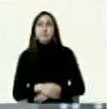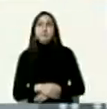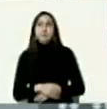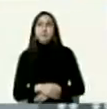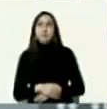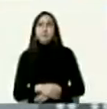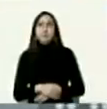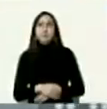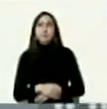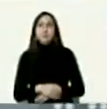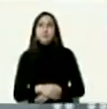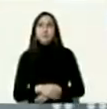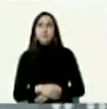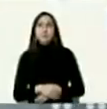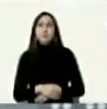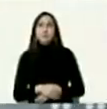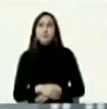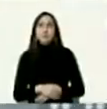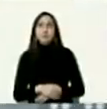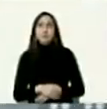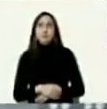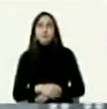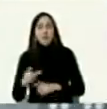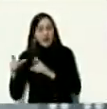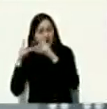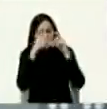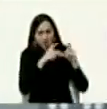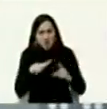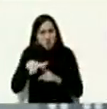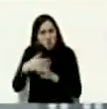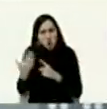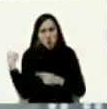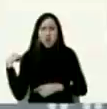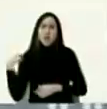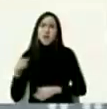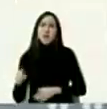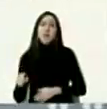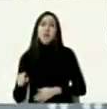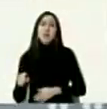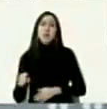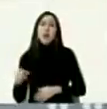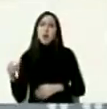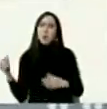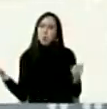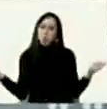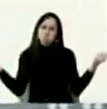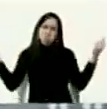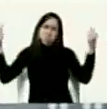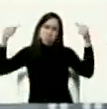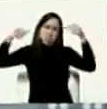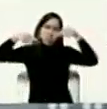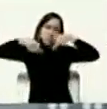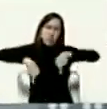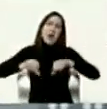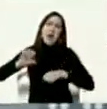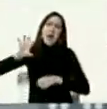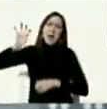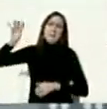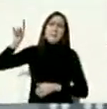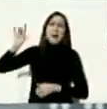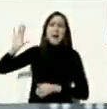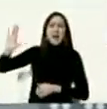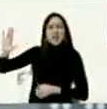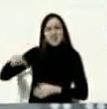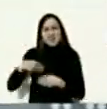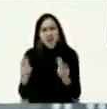de verdad de la situación de caos de descomposición destrucción de Afganistán en